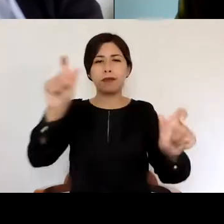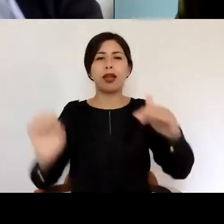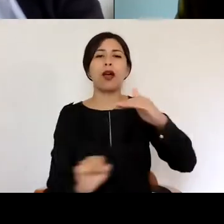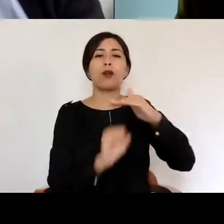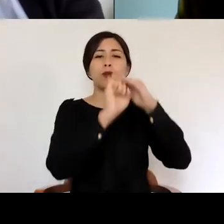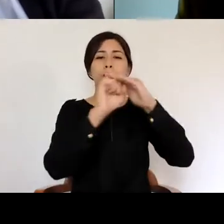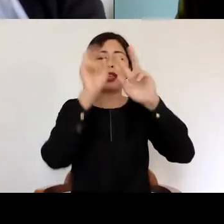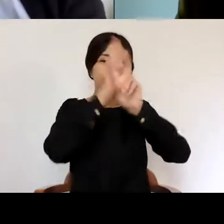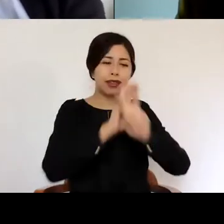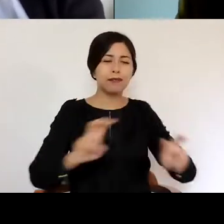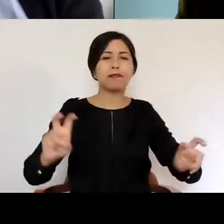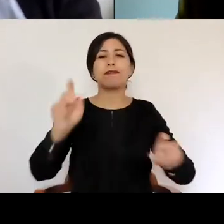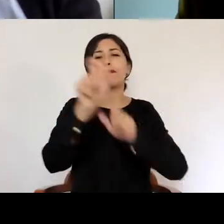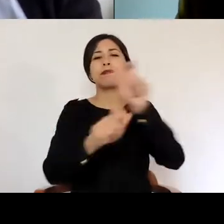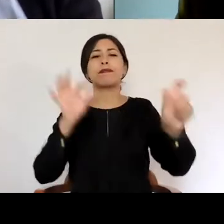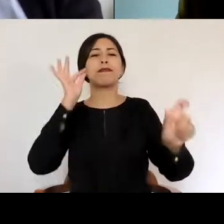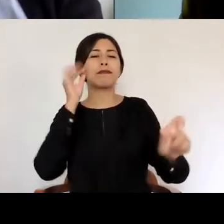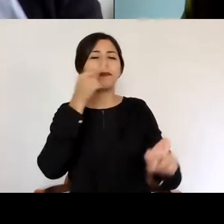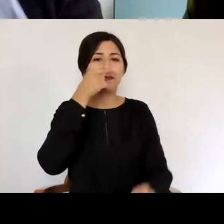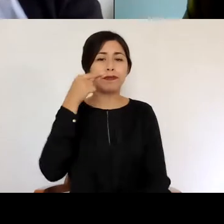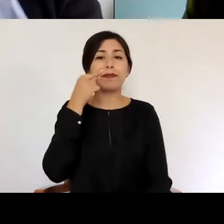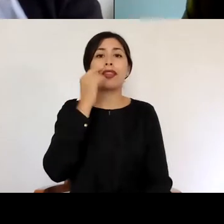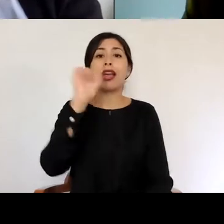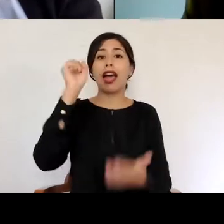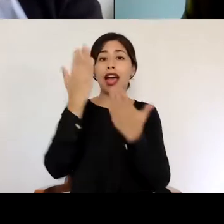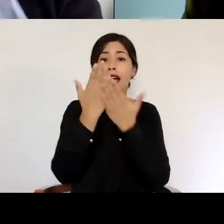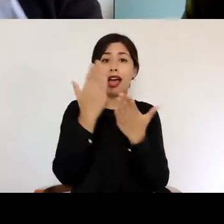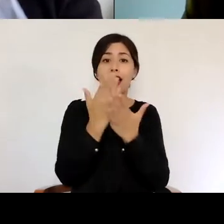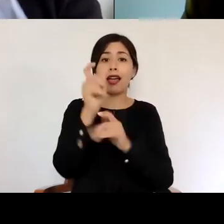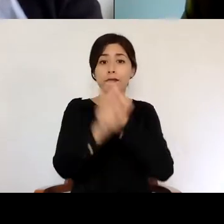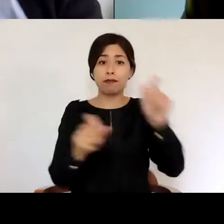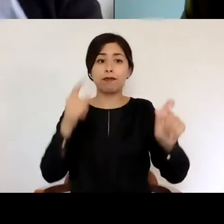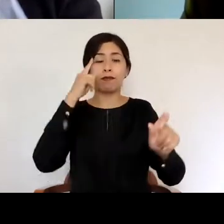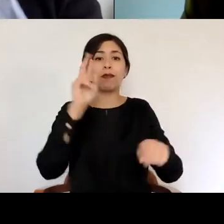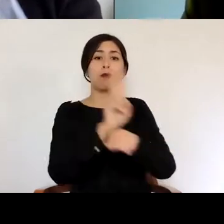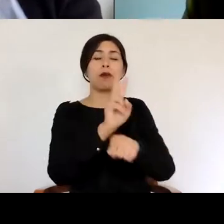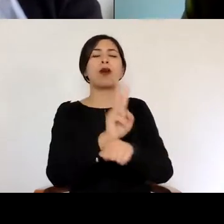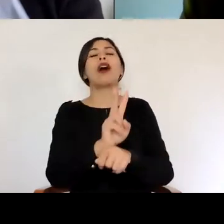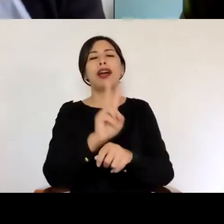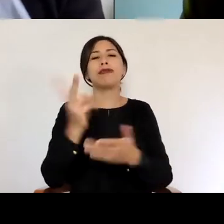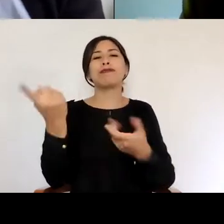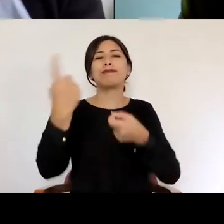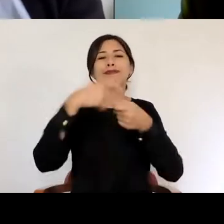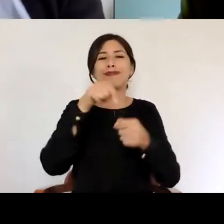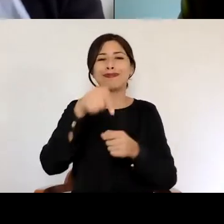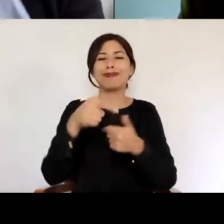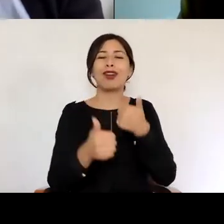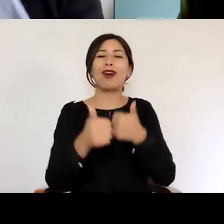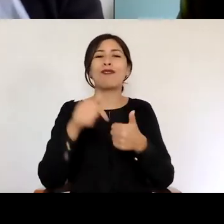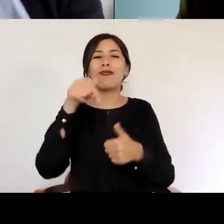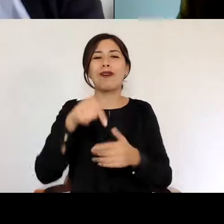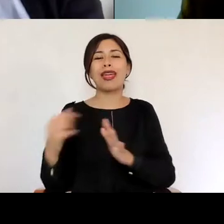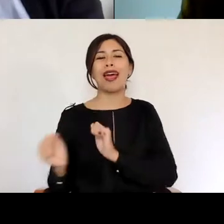investigadores académicos que participaron en el concurso y que hoy día nos acompañan. Entonces para dar